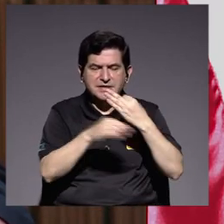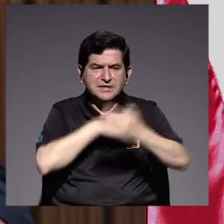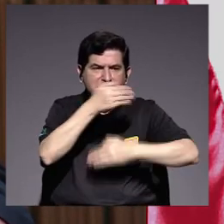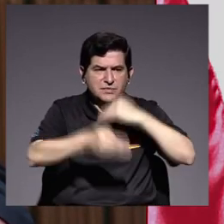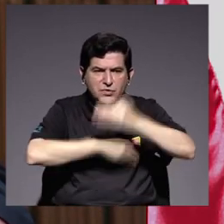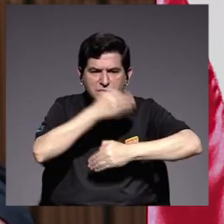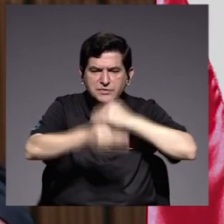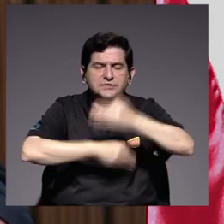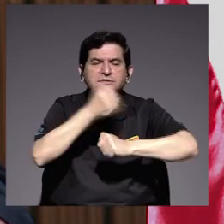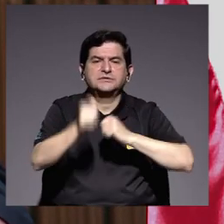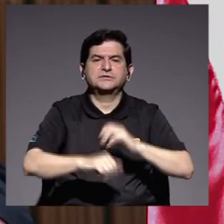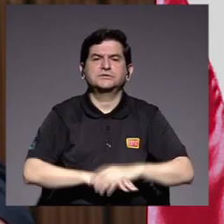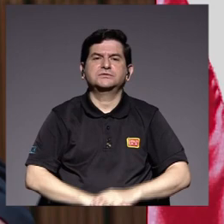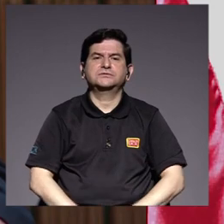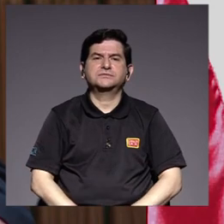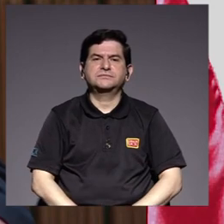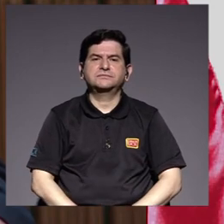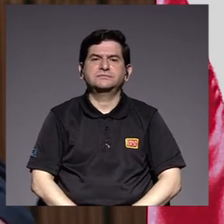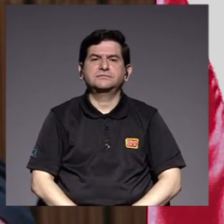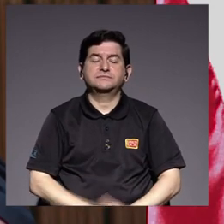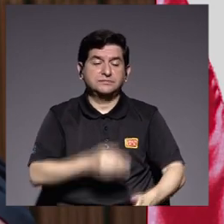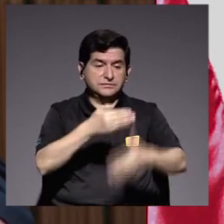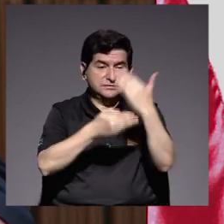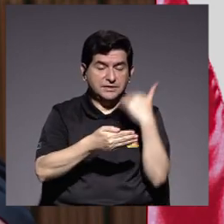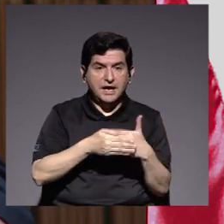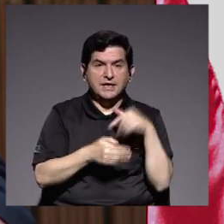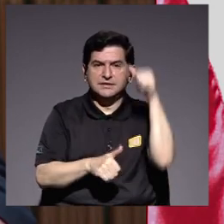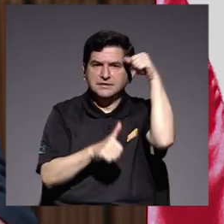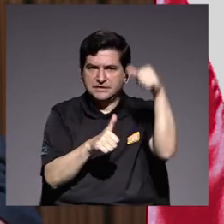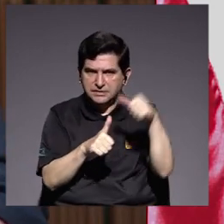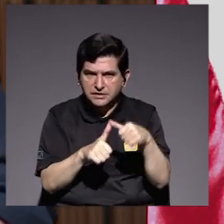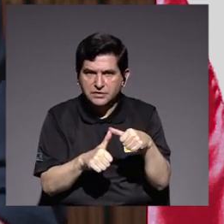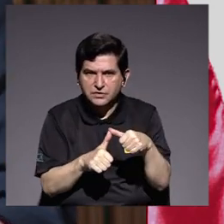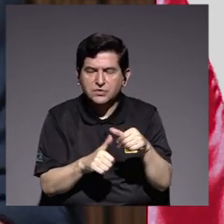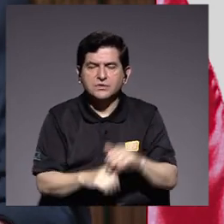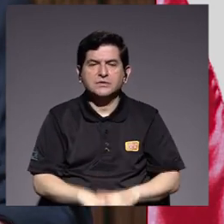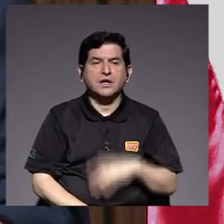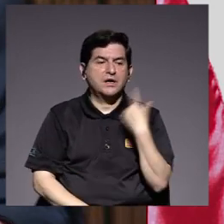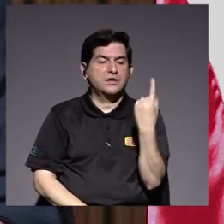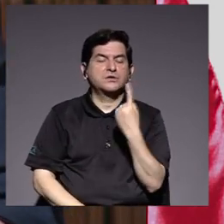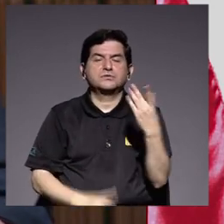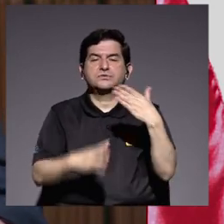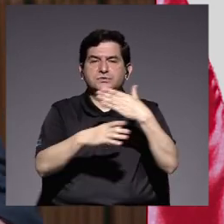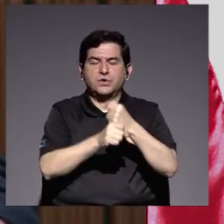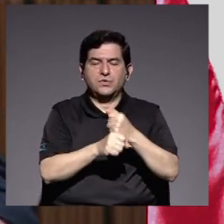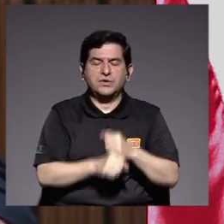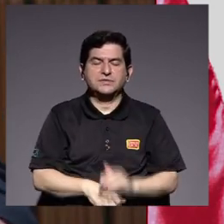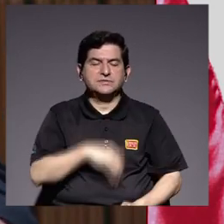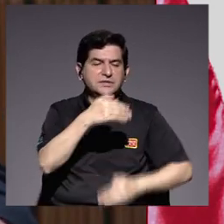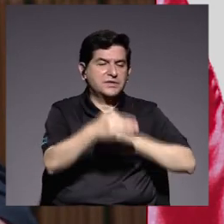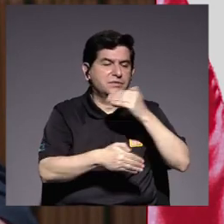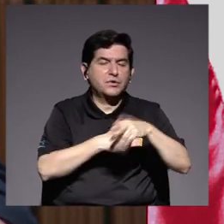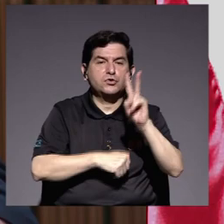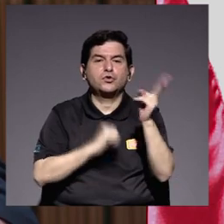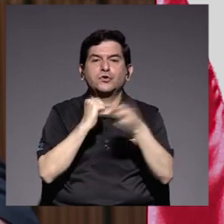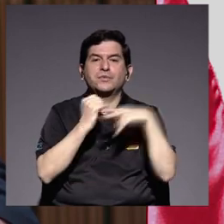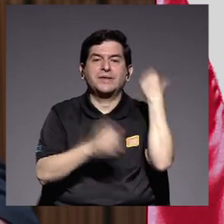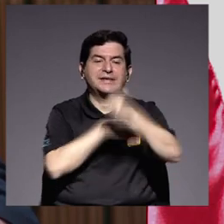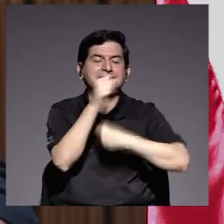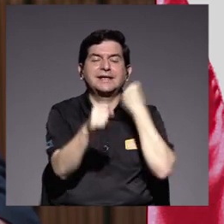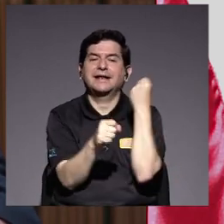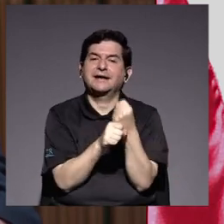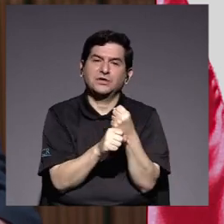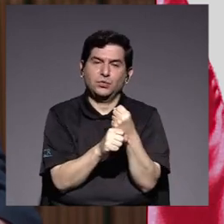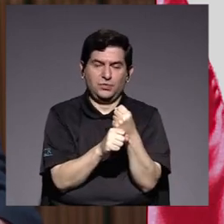procedimientos antes de esa fecha recordemos que únicamente se realizaban estos procedimientos dos veces al año